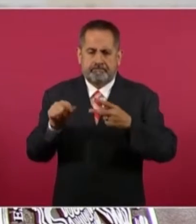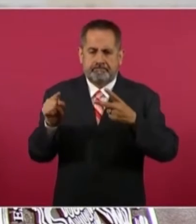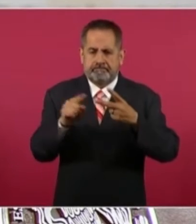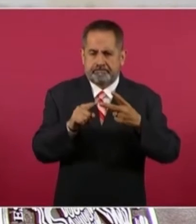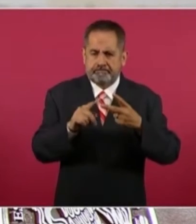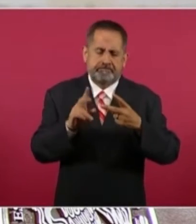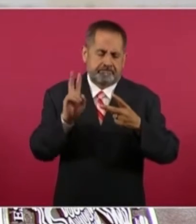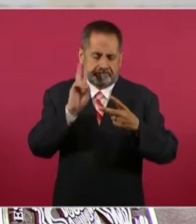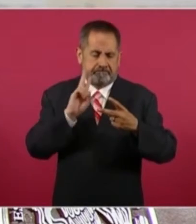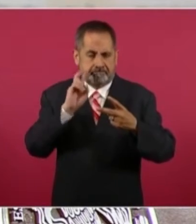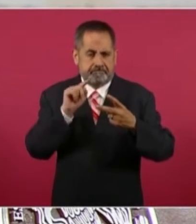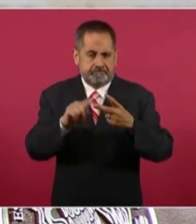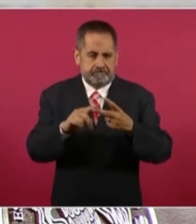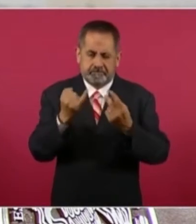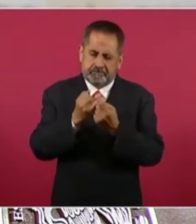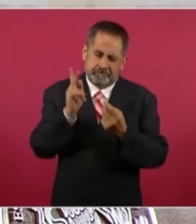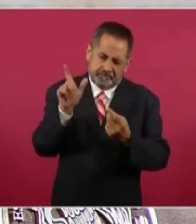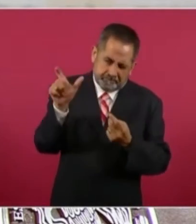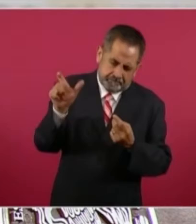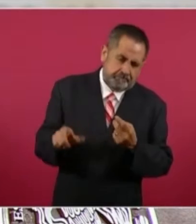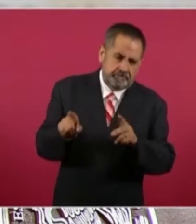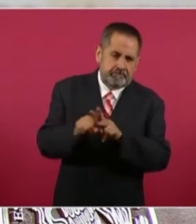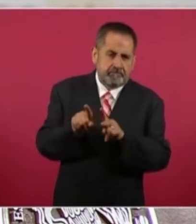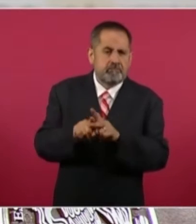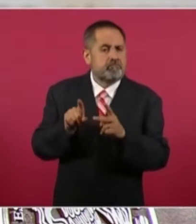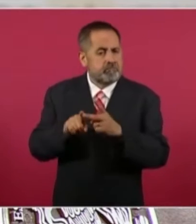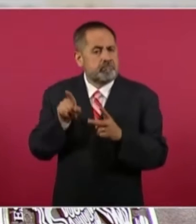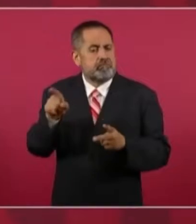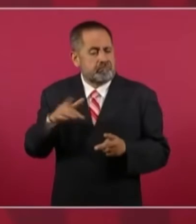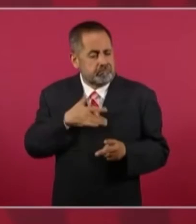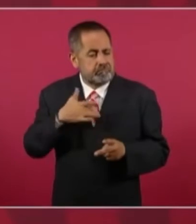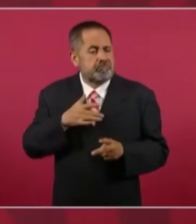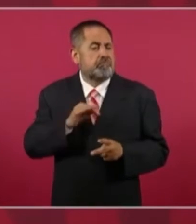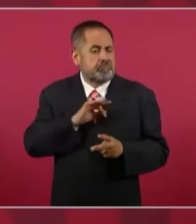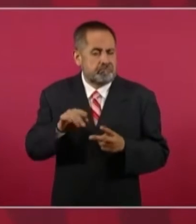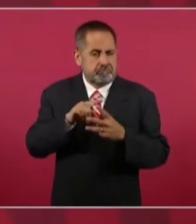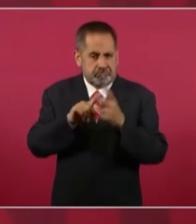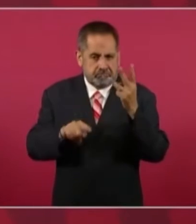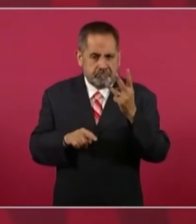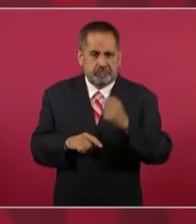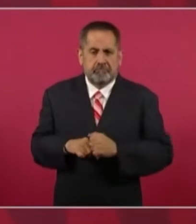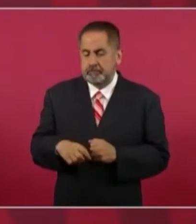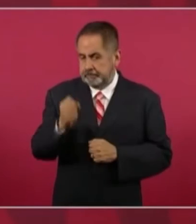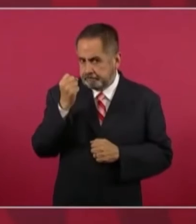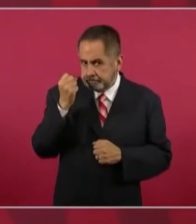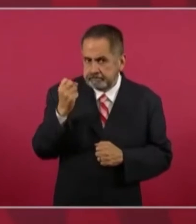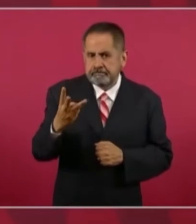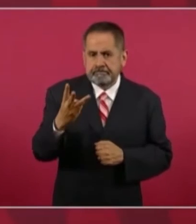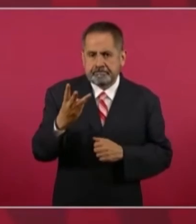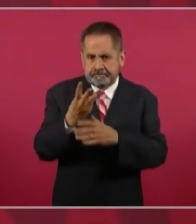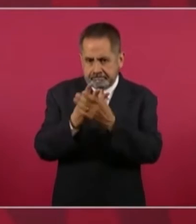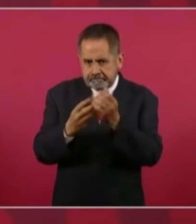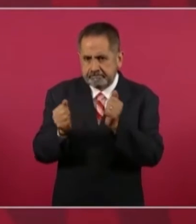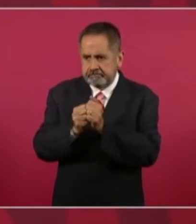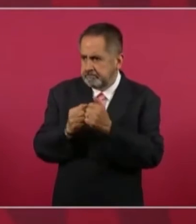como él, siento que él podría, los tres.